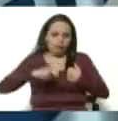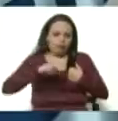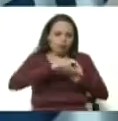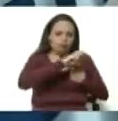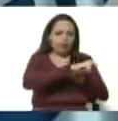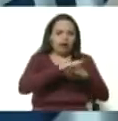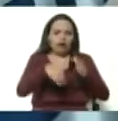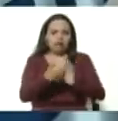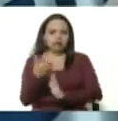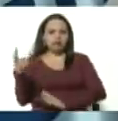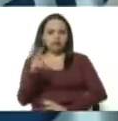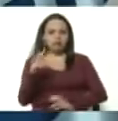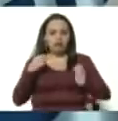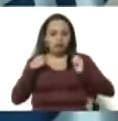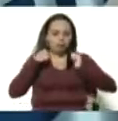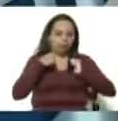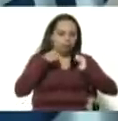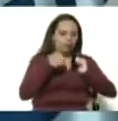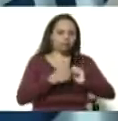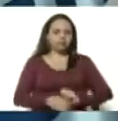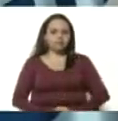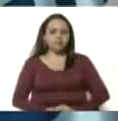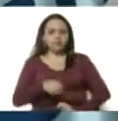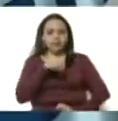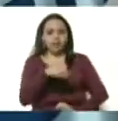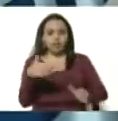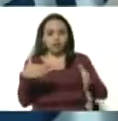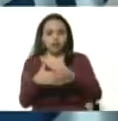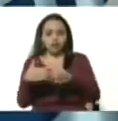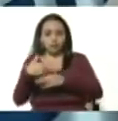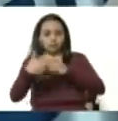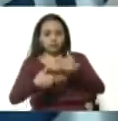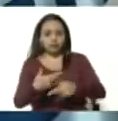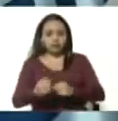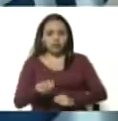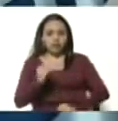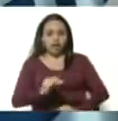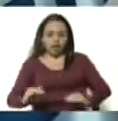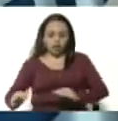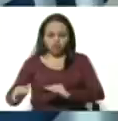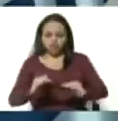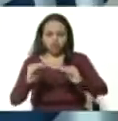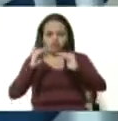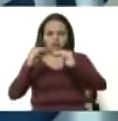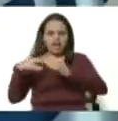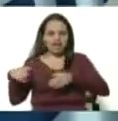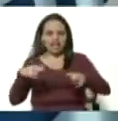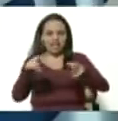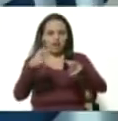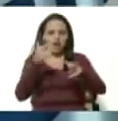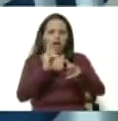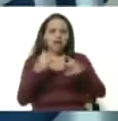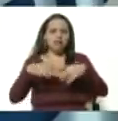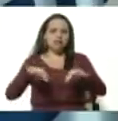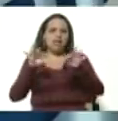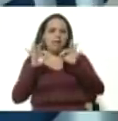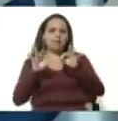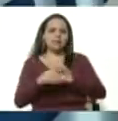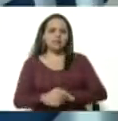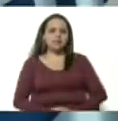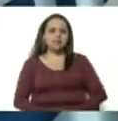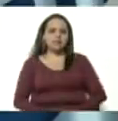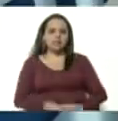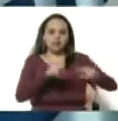territorio venezolano. Estas mafias, en razón de la crecida del río Táchira crearon una especie de